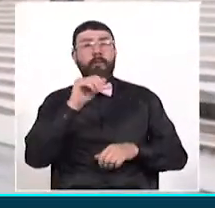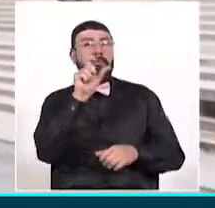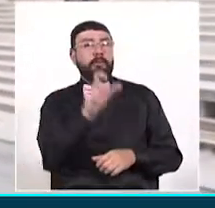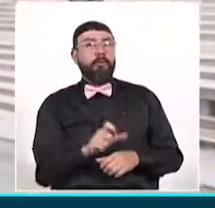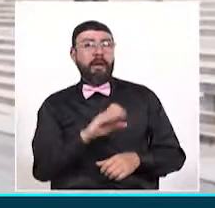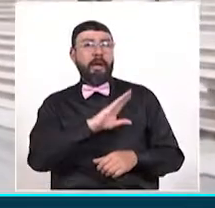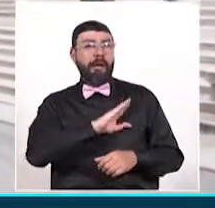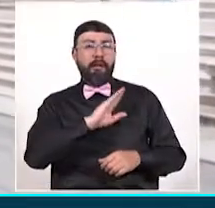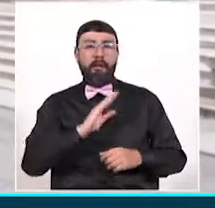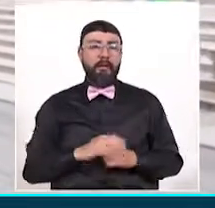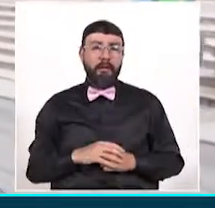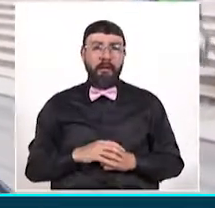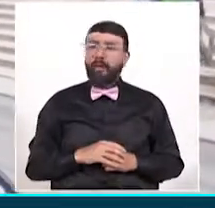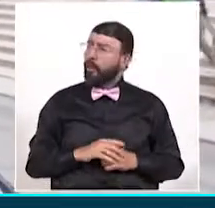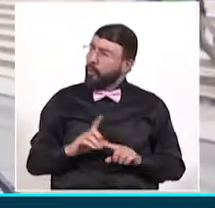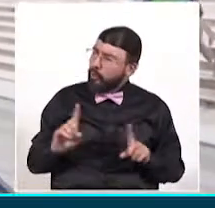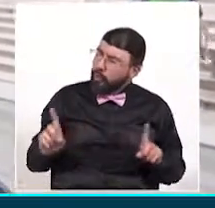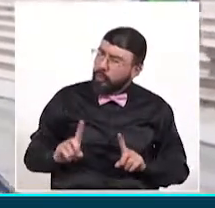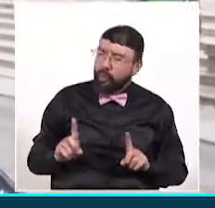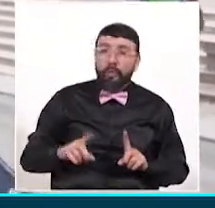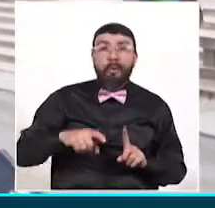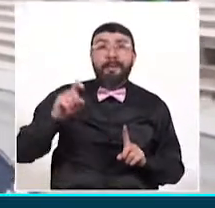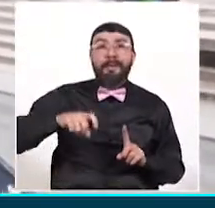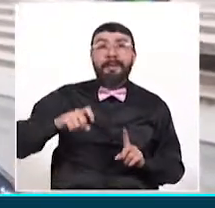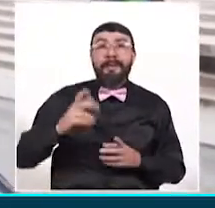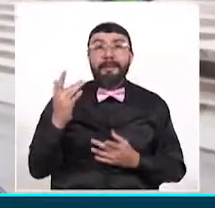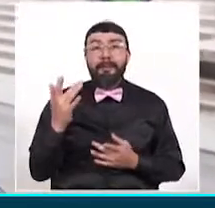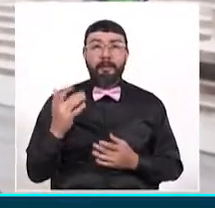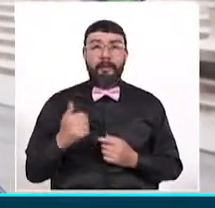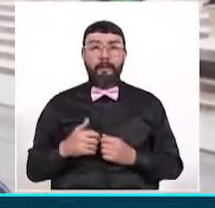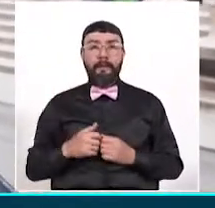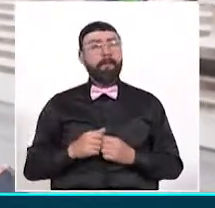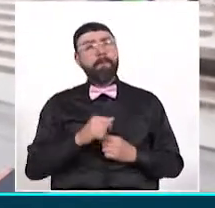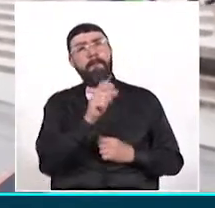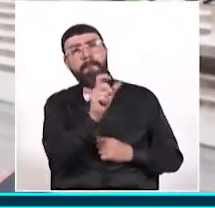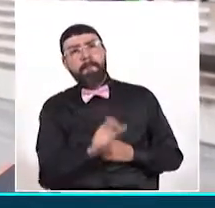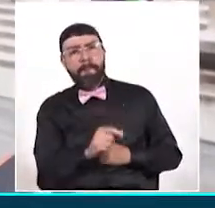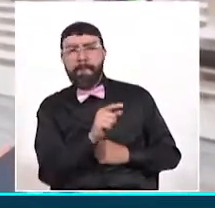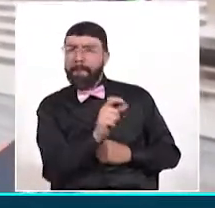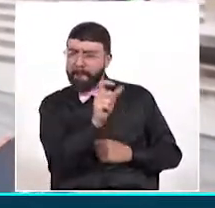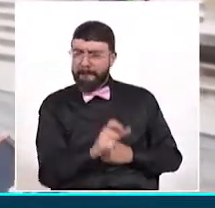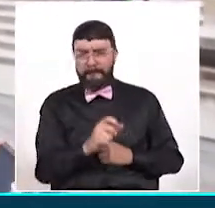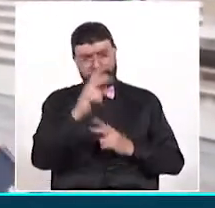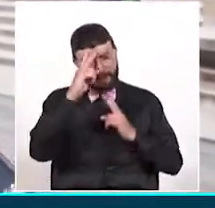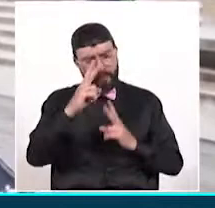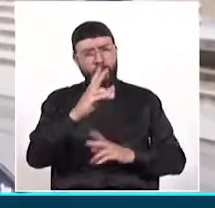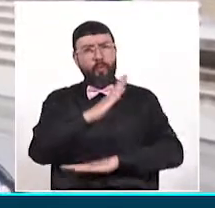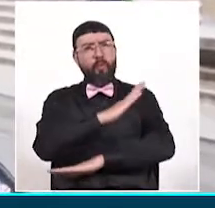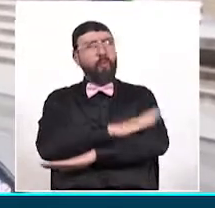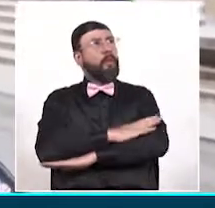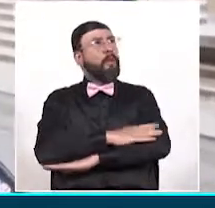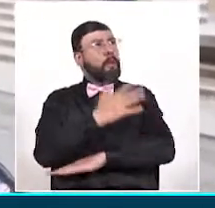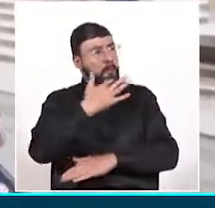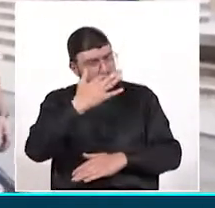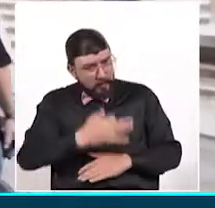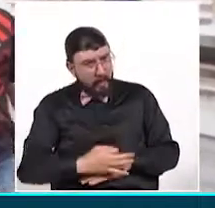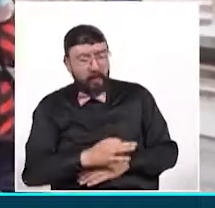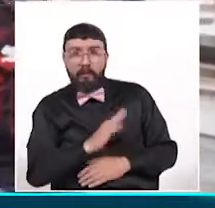No, porque hay que esperar que este señor que es honesto, que es leal, que es sincero,